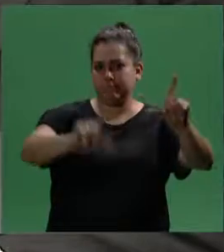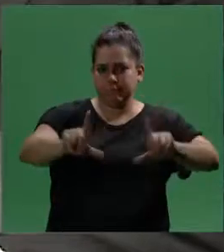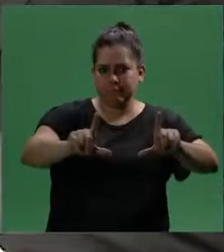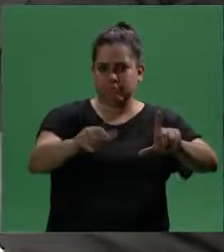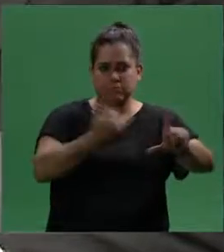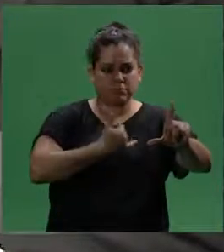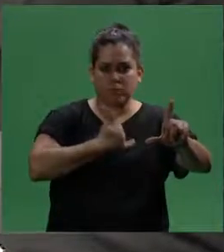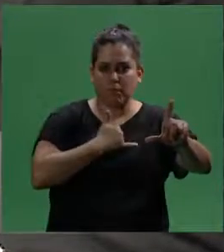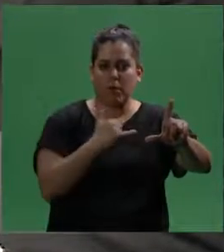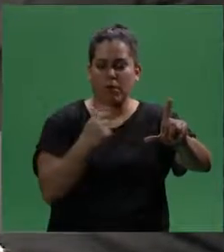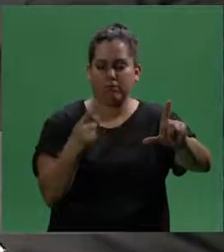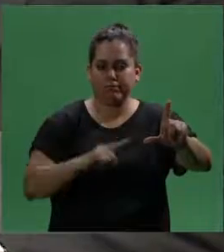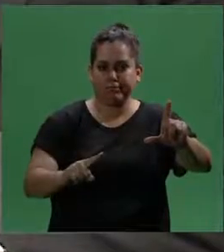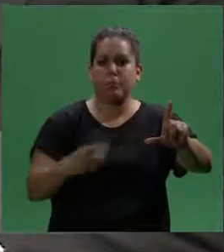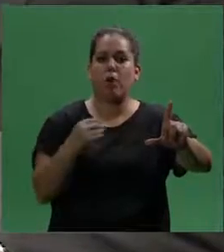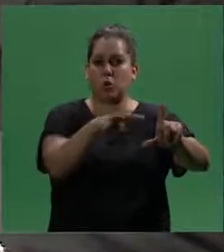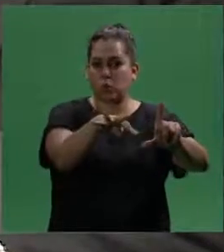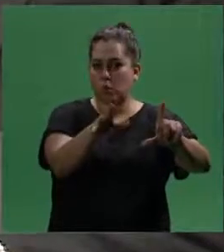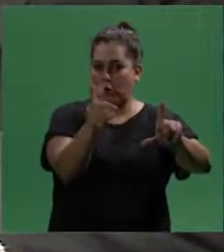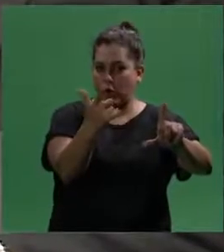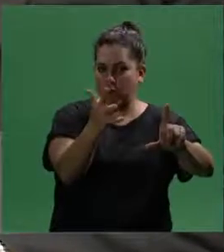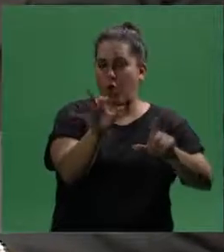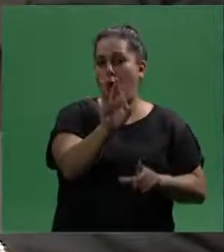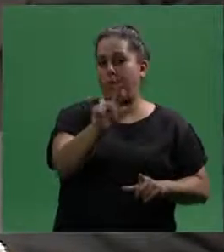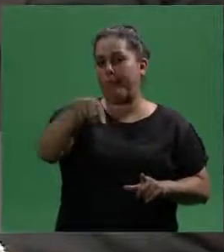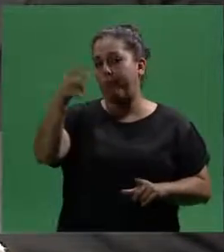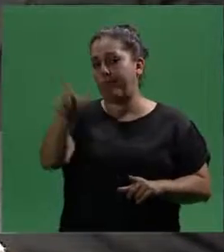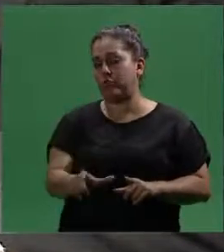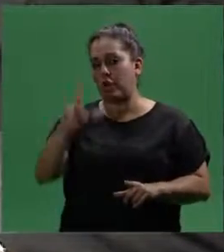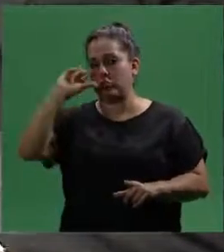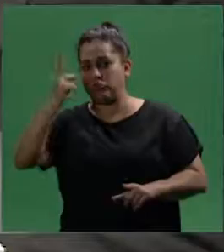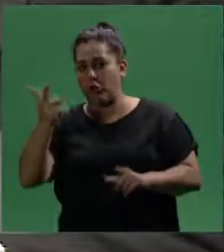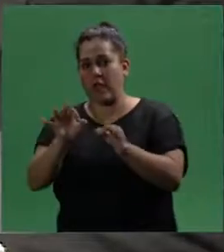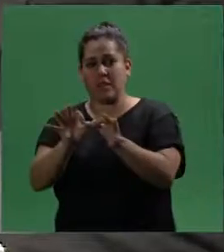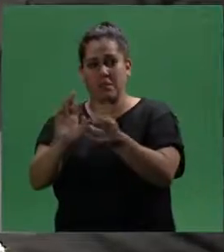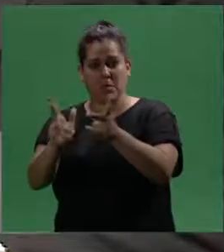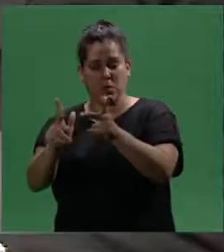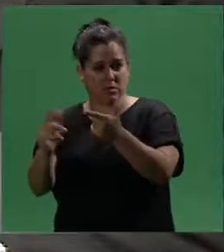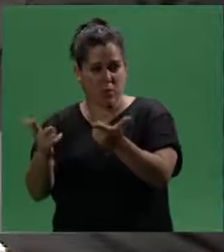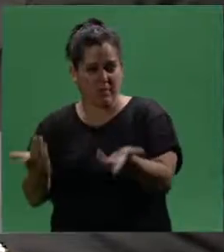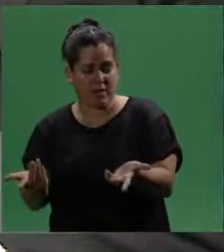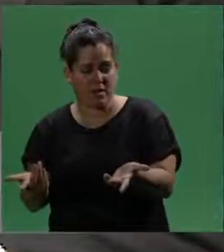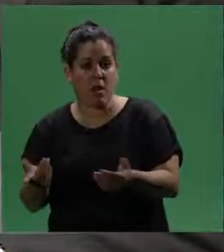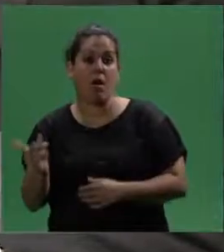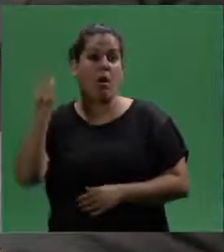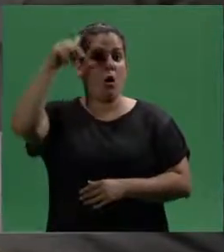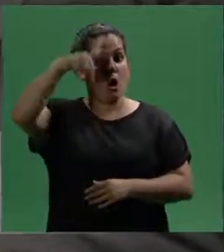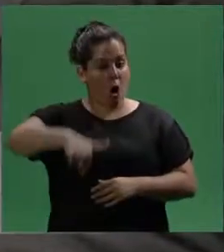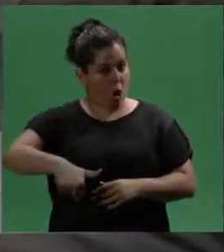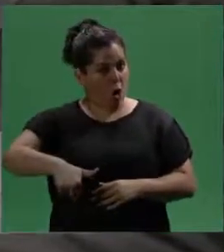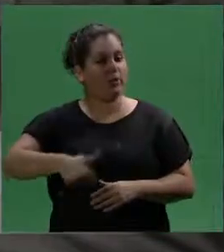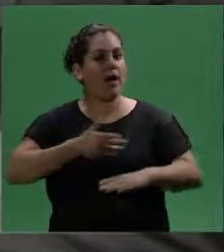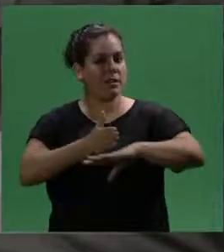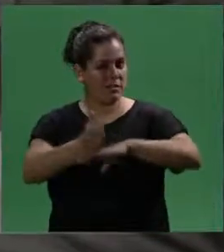abierta para no existir el subtitulado y otras personas sordas para no tener intérprete de lengua de señas. Hoy